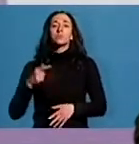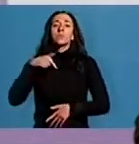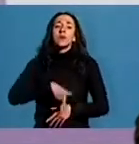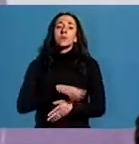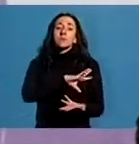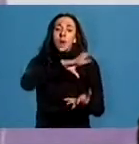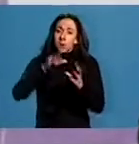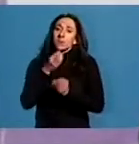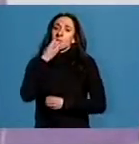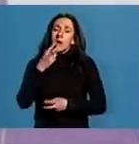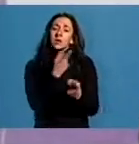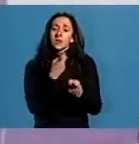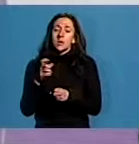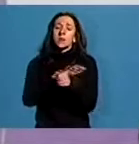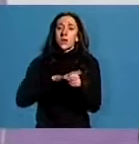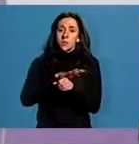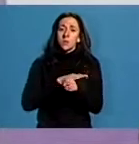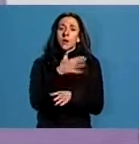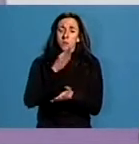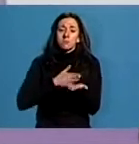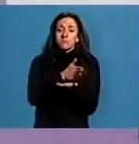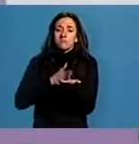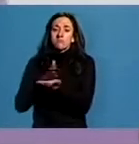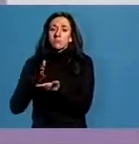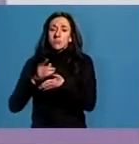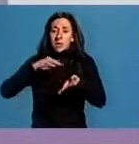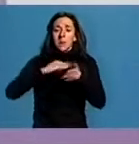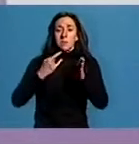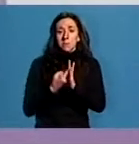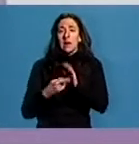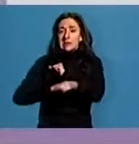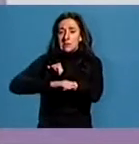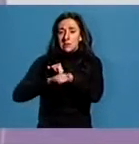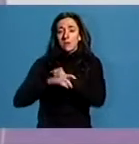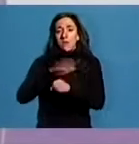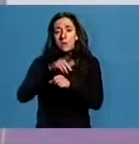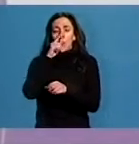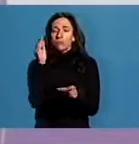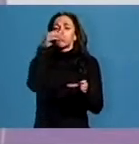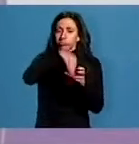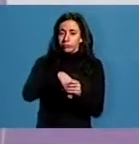ben as necesidades da provincia e encaixan nas líñas fixadas no plan estratégico da provincia de Lugo.